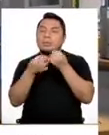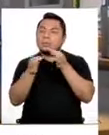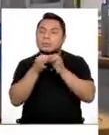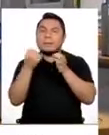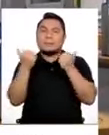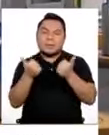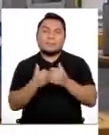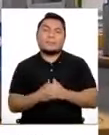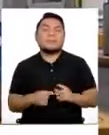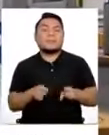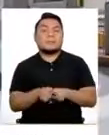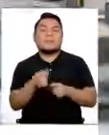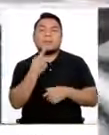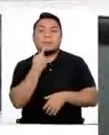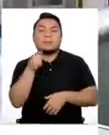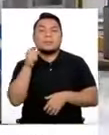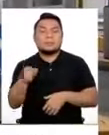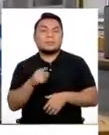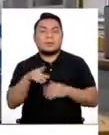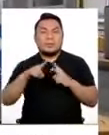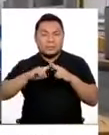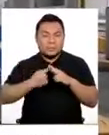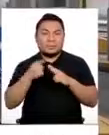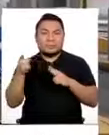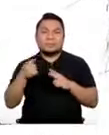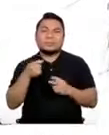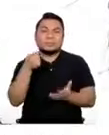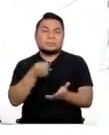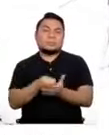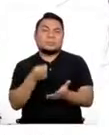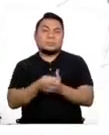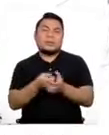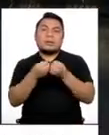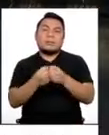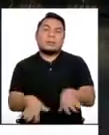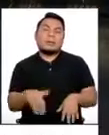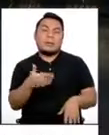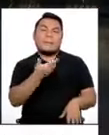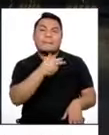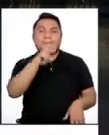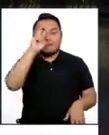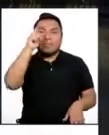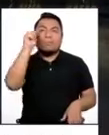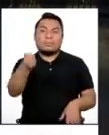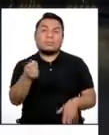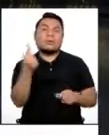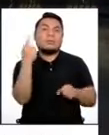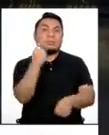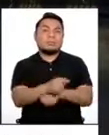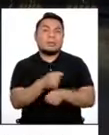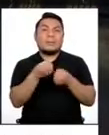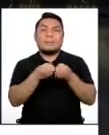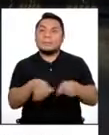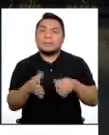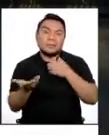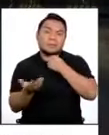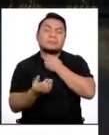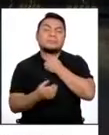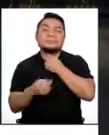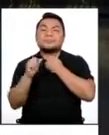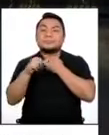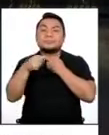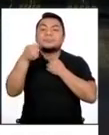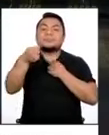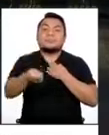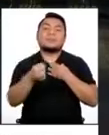Además, se tiene que considerar que esta iniciativa generaría un gasto para el Estado. Pero sí, hay un gasto,